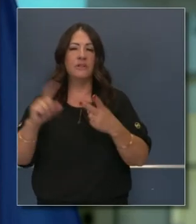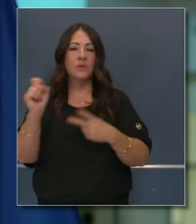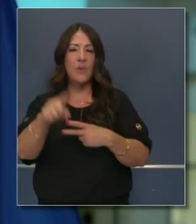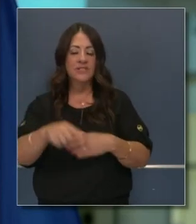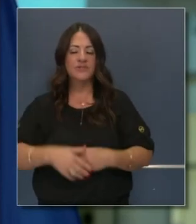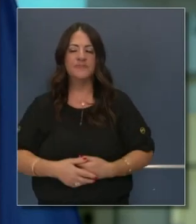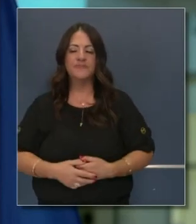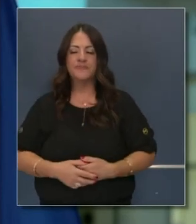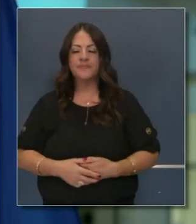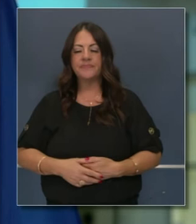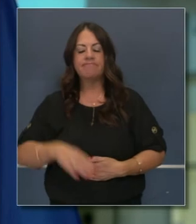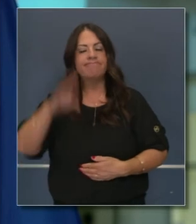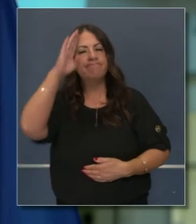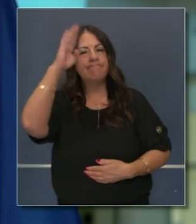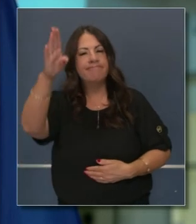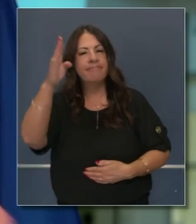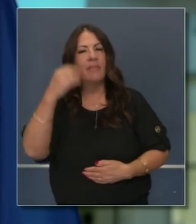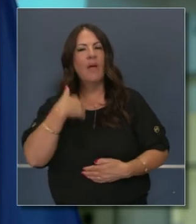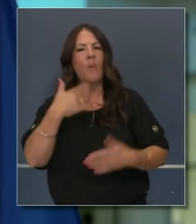Hola,